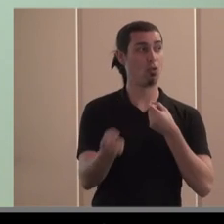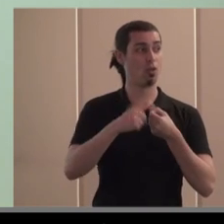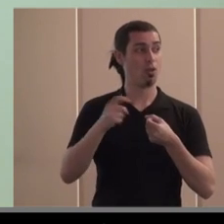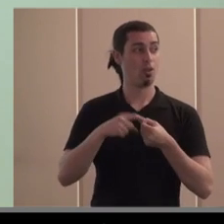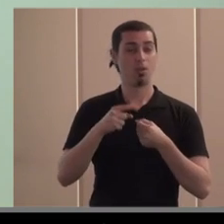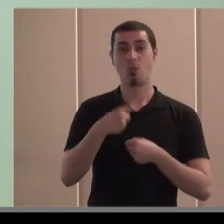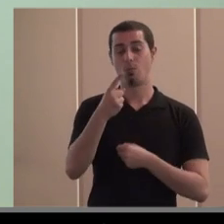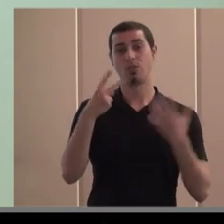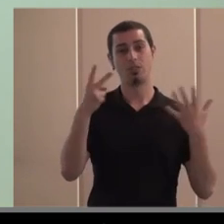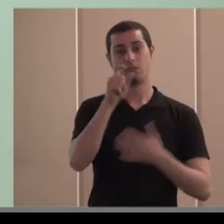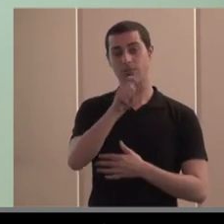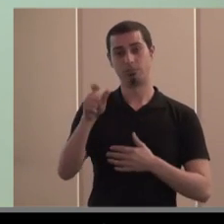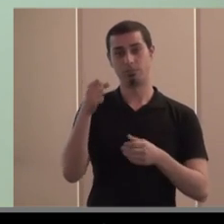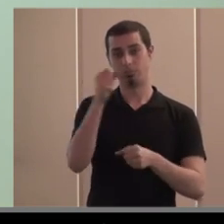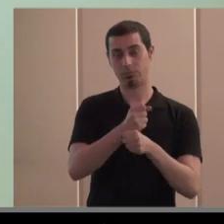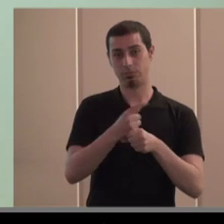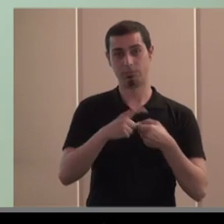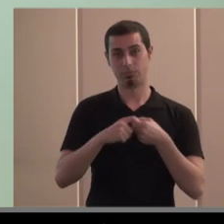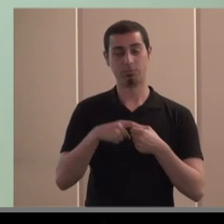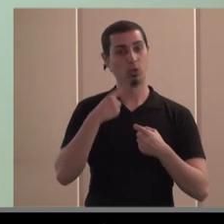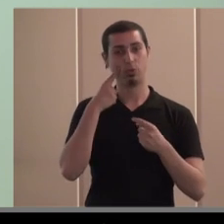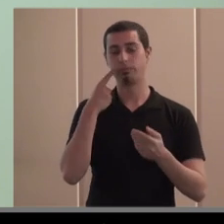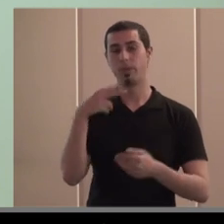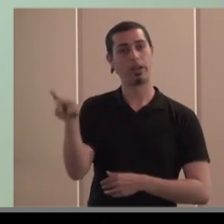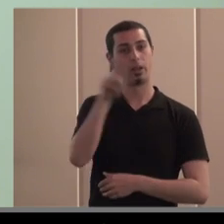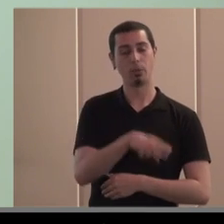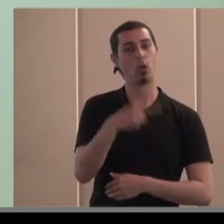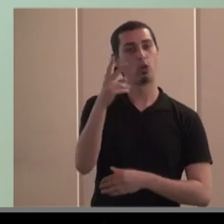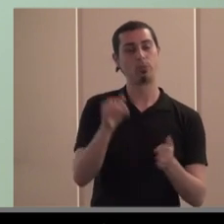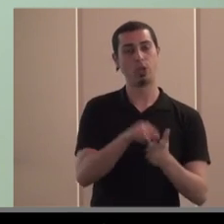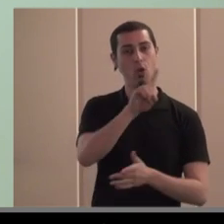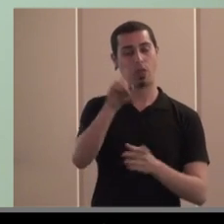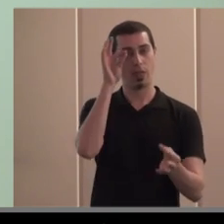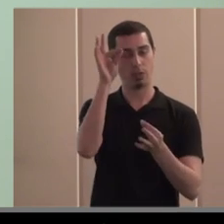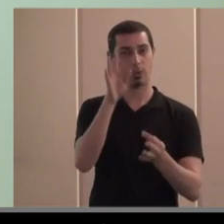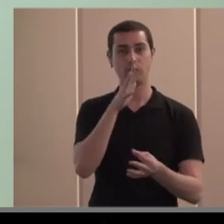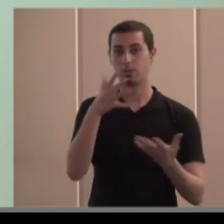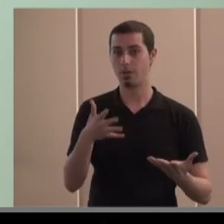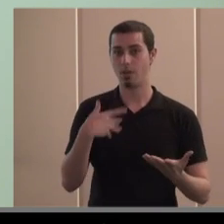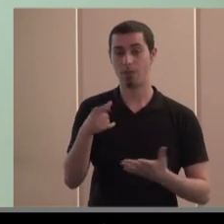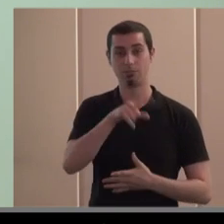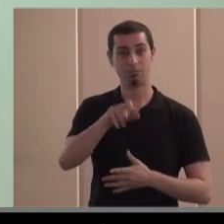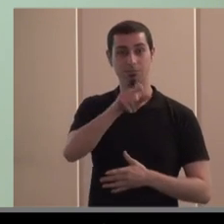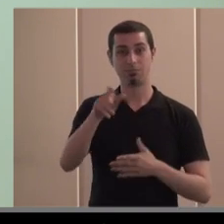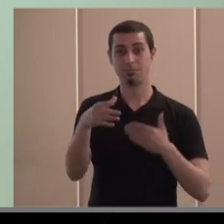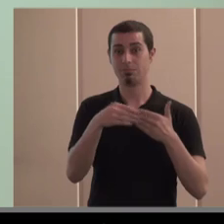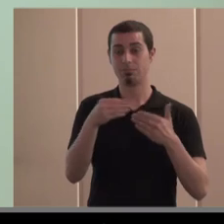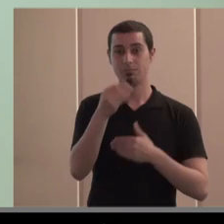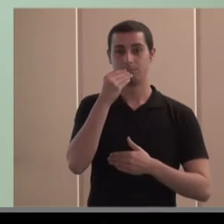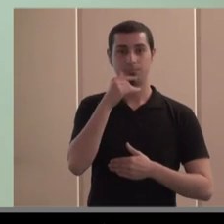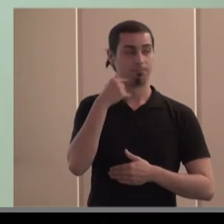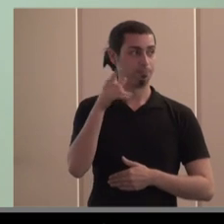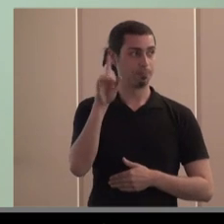y 1.700.000 consumidores insisto que son cifras de 2011 porque en la actualidad los socios consumidores están llegando ya a 1.900